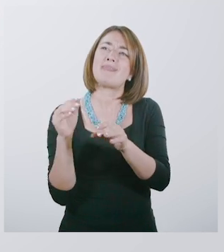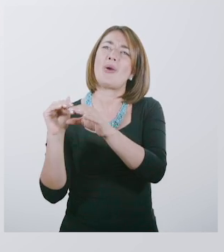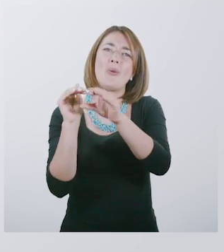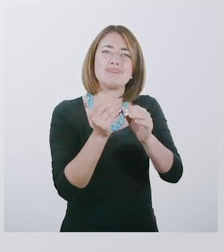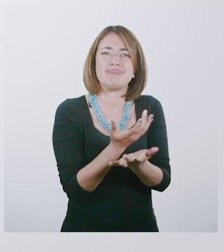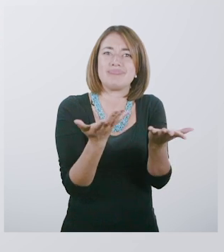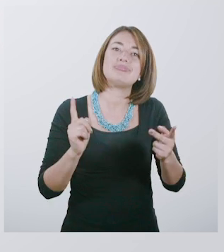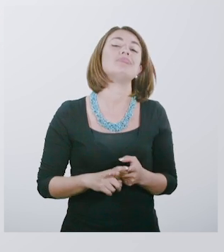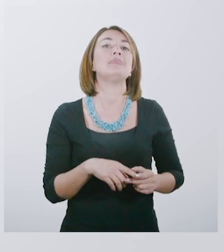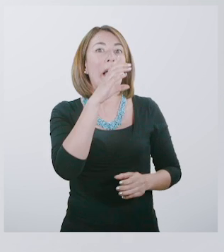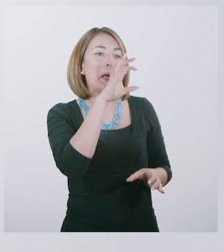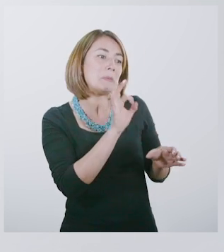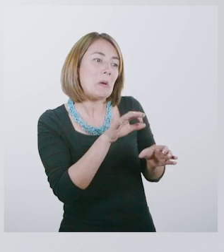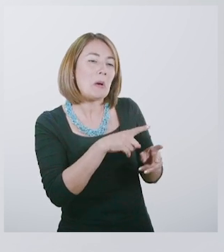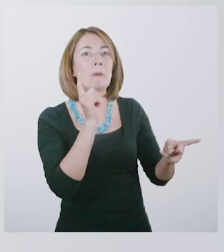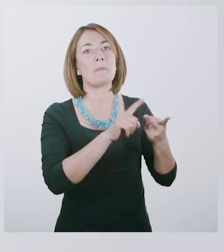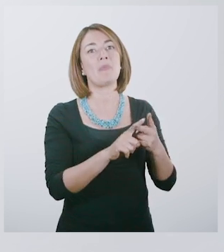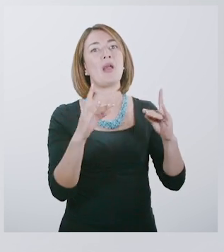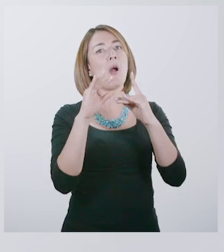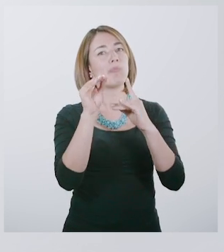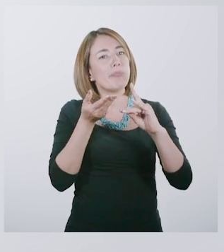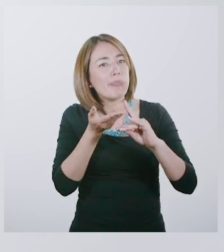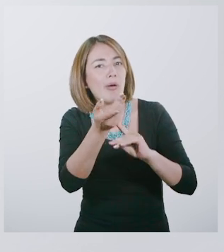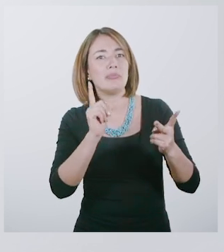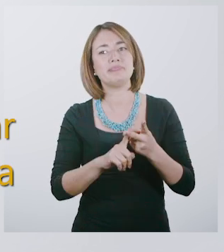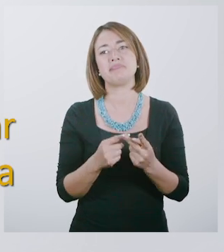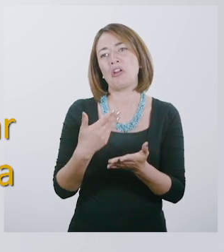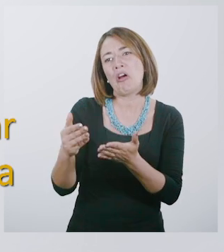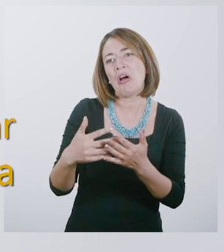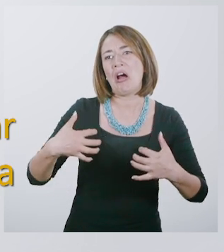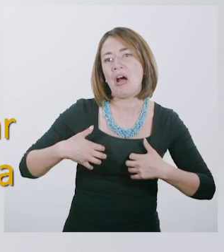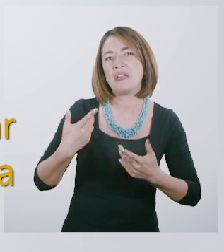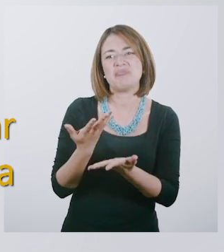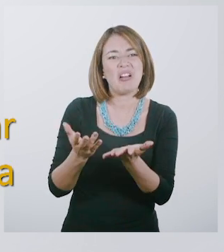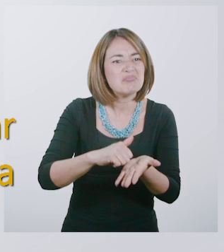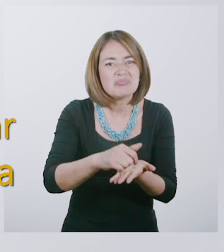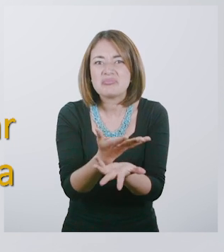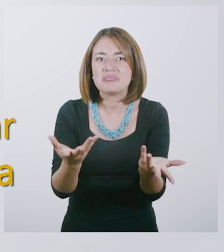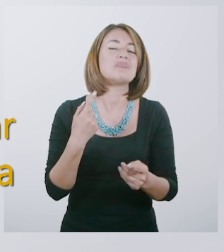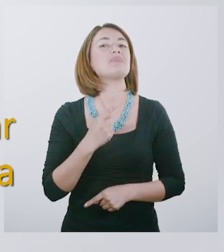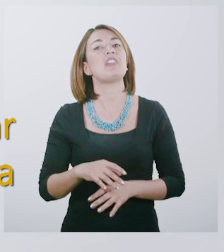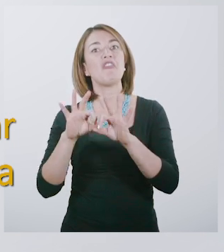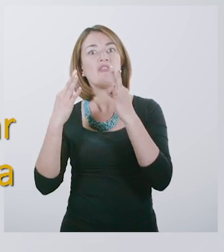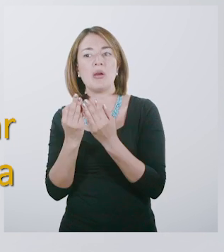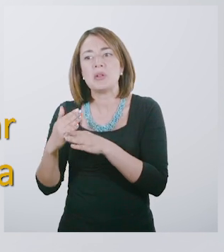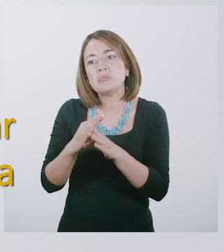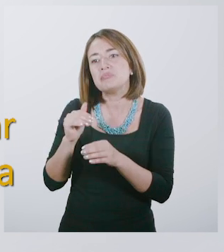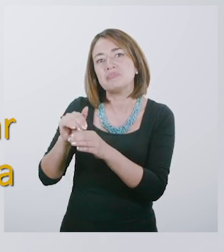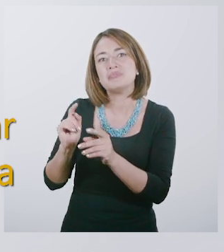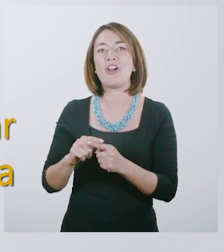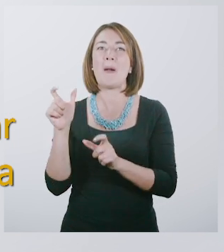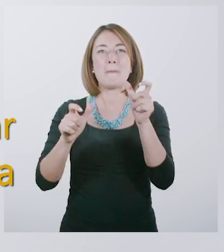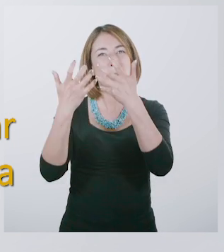diferentes formas de ahorrar. Una alcancía, debajo del colchón, en especie, animales, materiales, en un